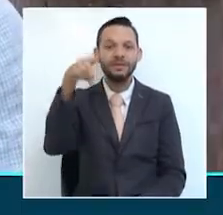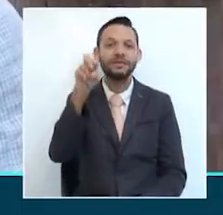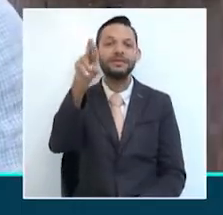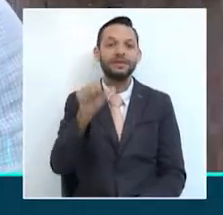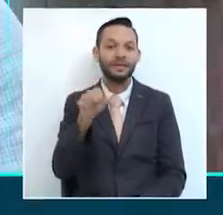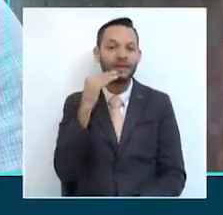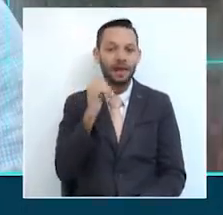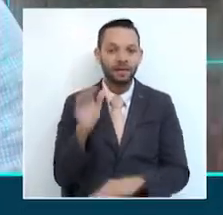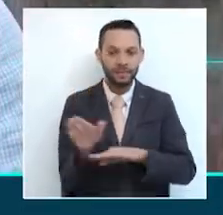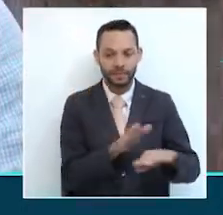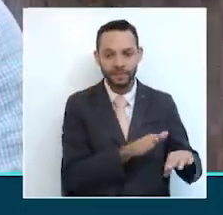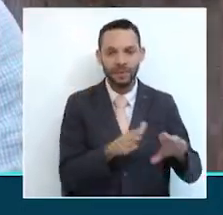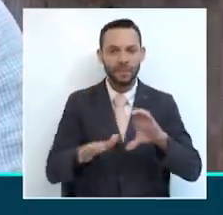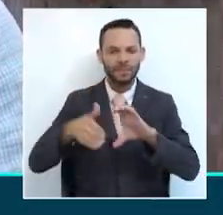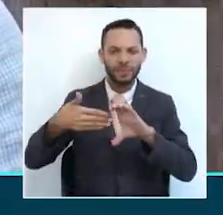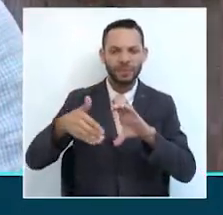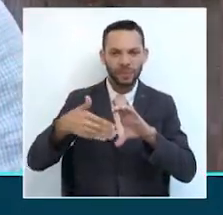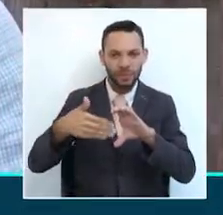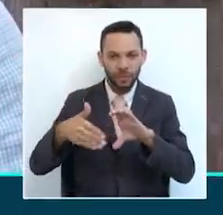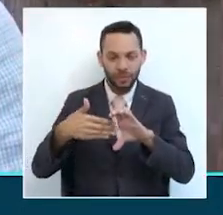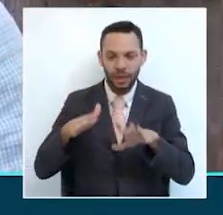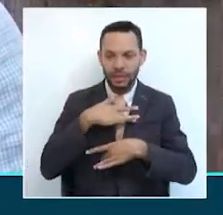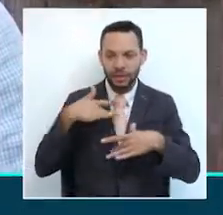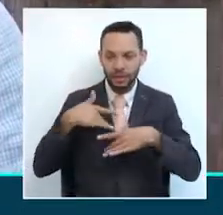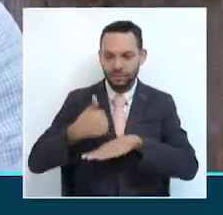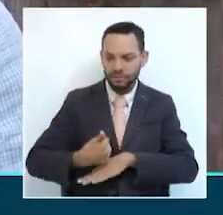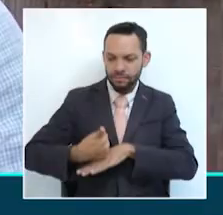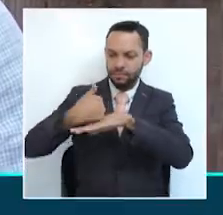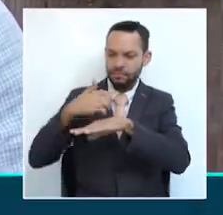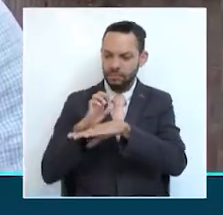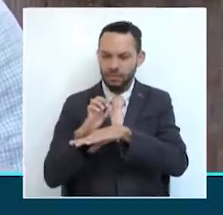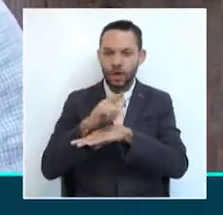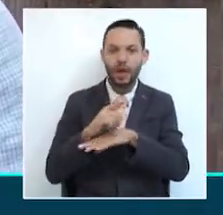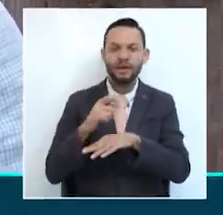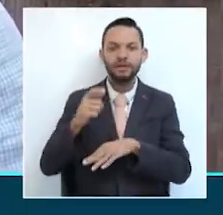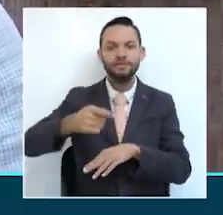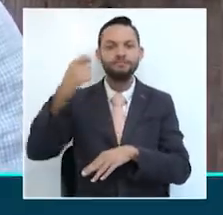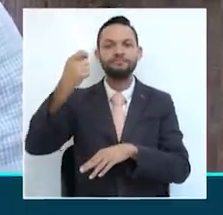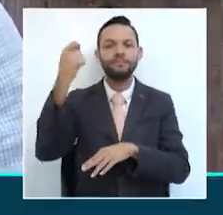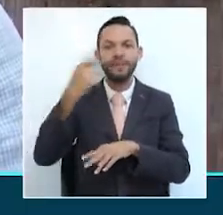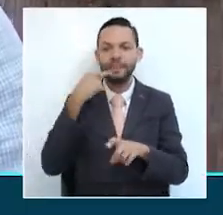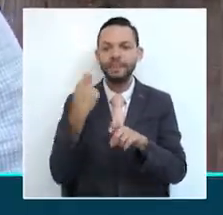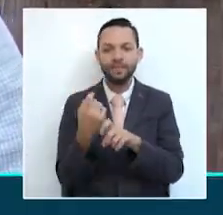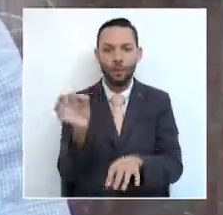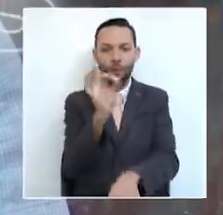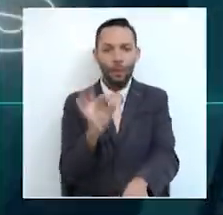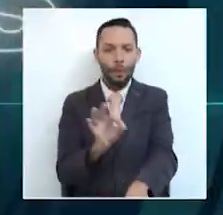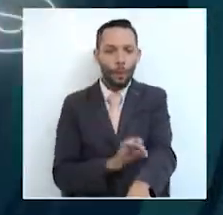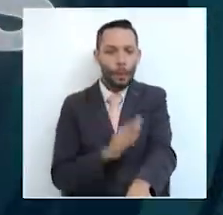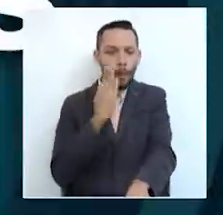Por cambio climático, la Dirección Territorial de Salud de Caldas declaró emergencia en la dorada por proliferación del dengue.